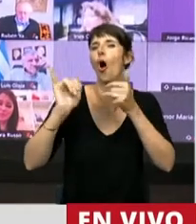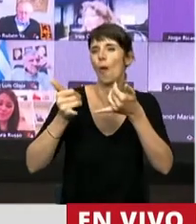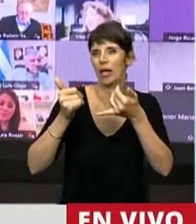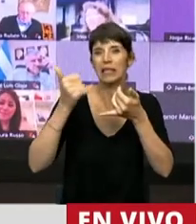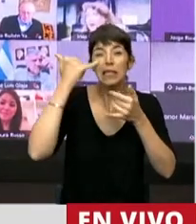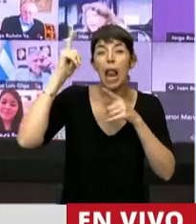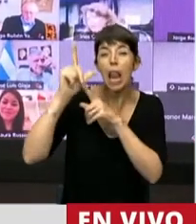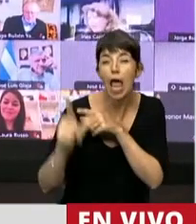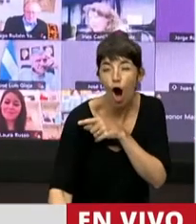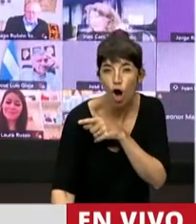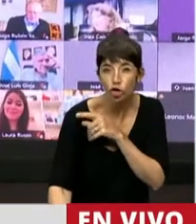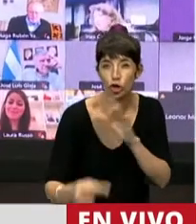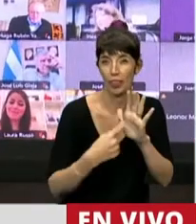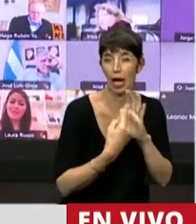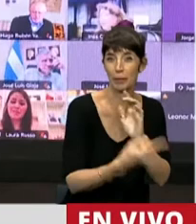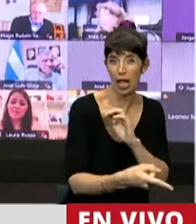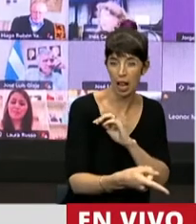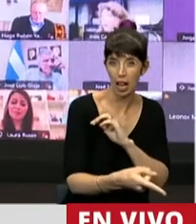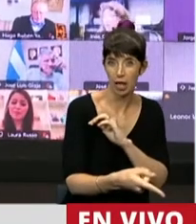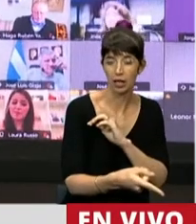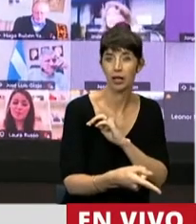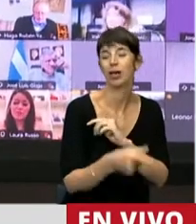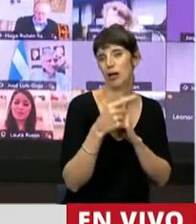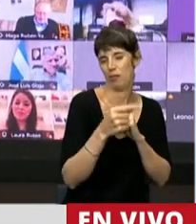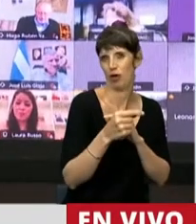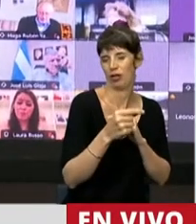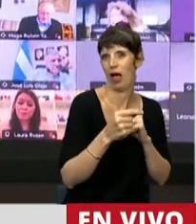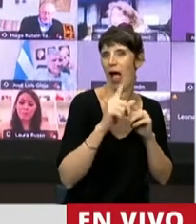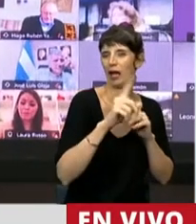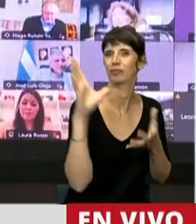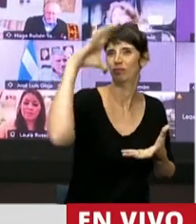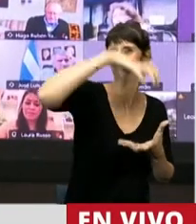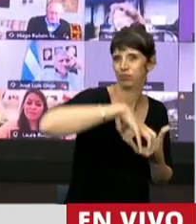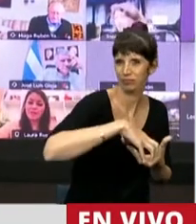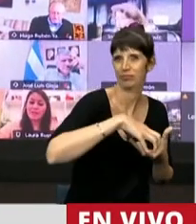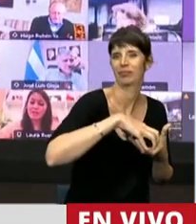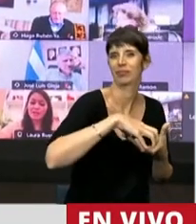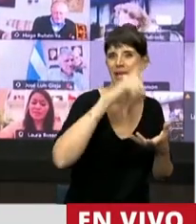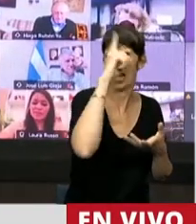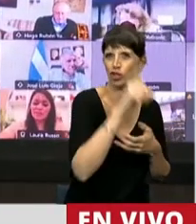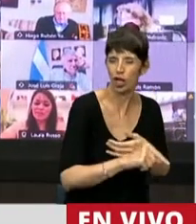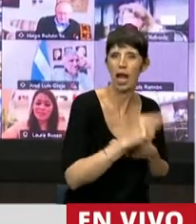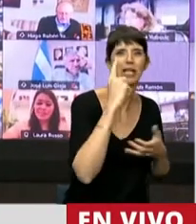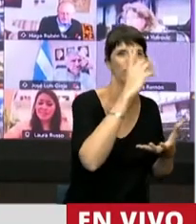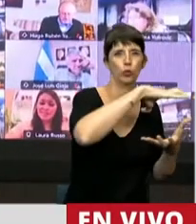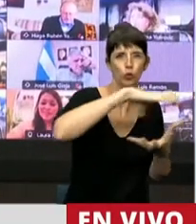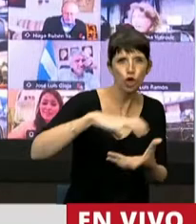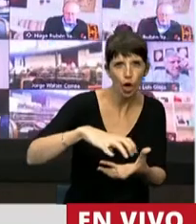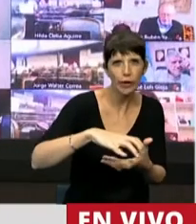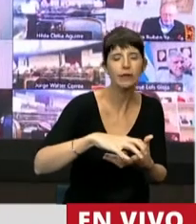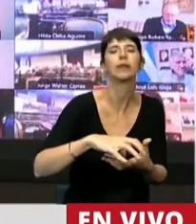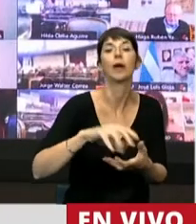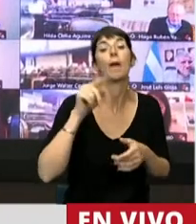alejada de la Ciudad de Buenos Aires, donde está la sede del gobierno central y de los organismos nacionales, valoramos que este